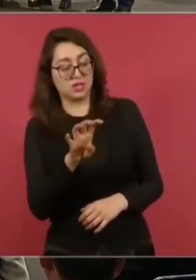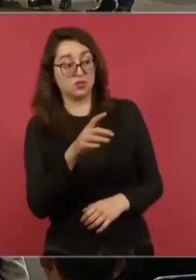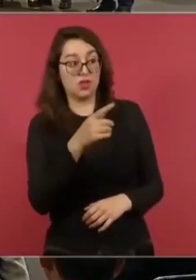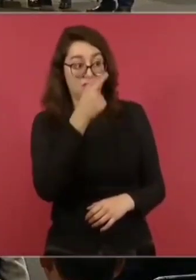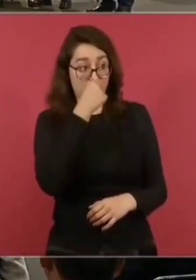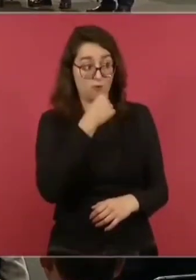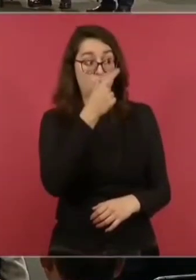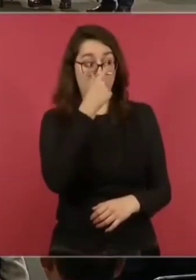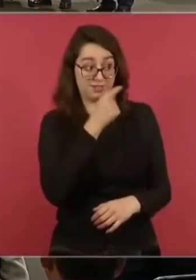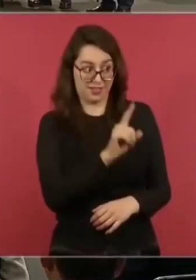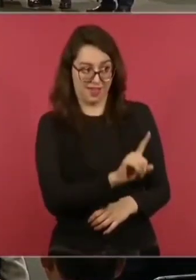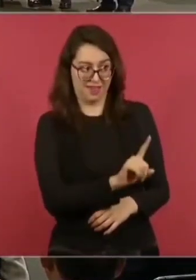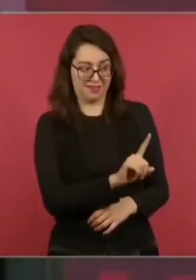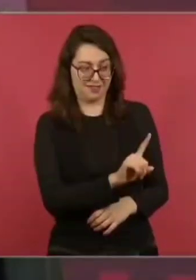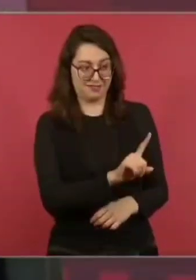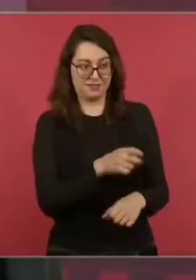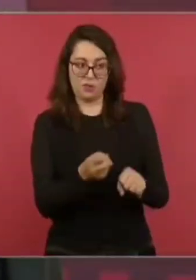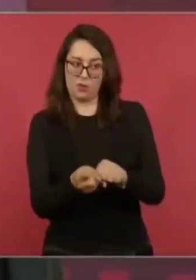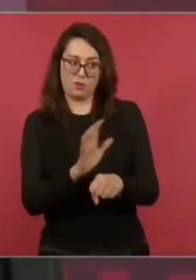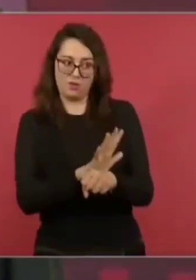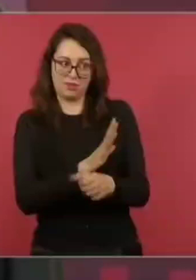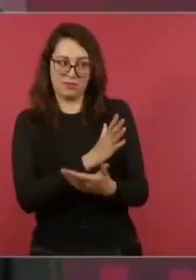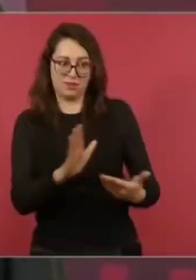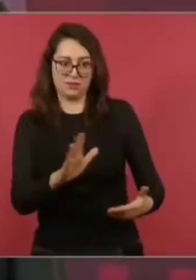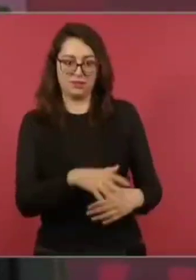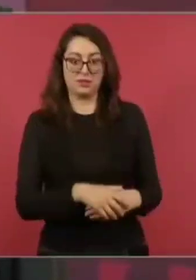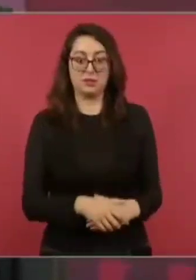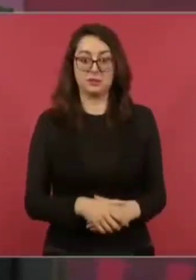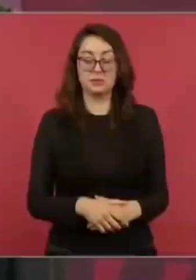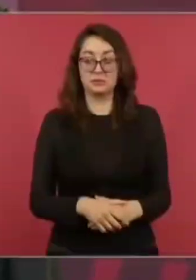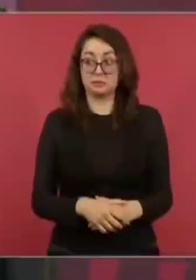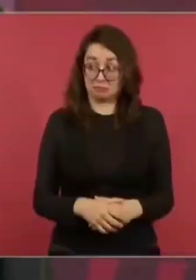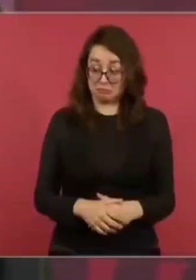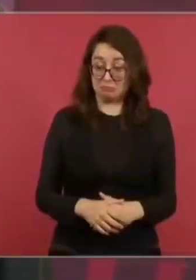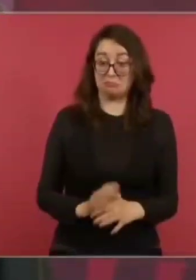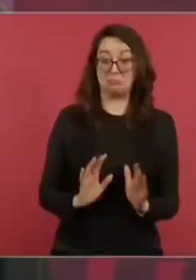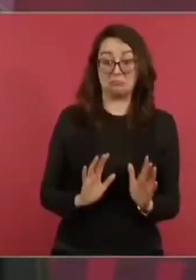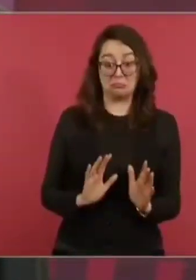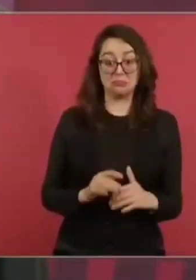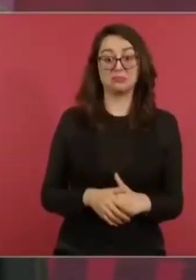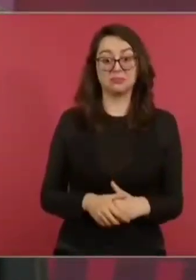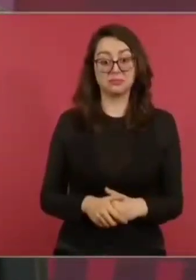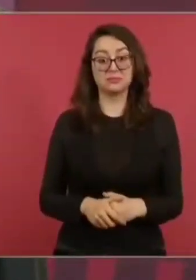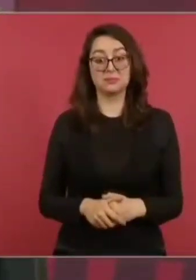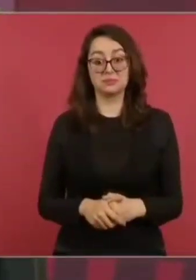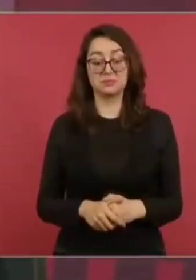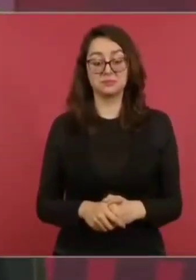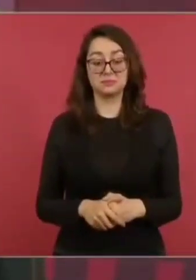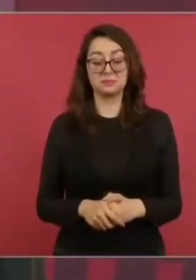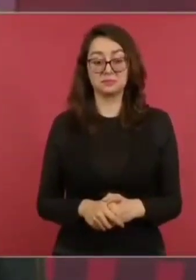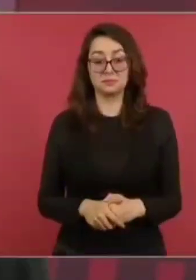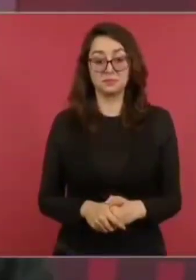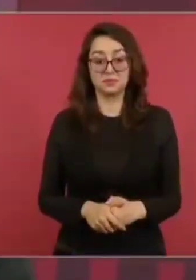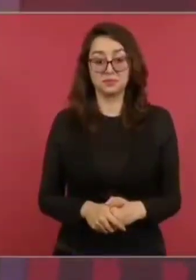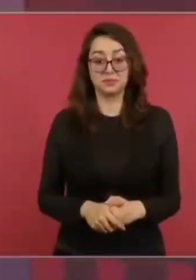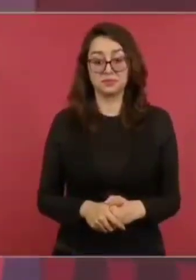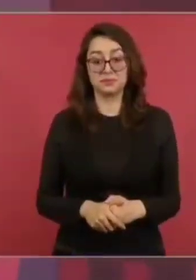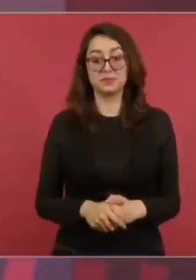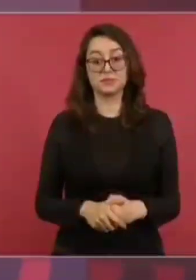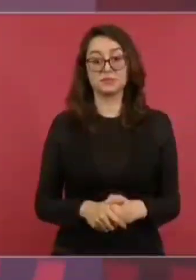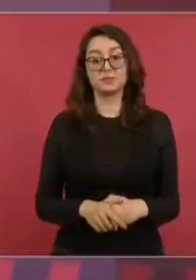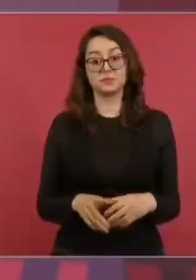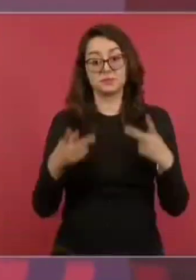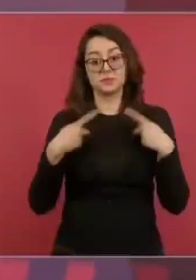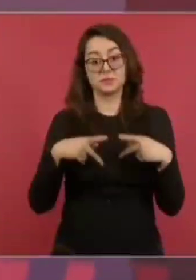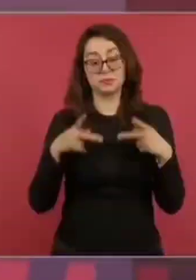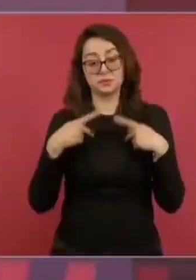dependiendo. sí. Pero para la gente con menos recursos